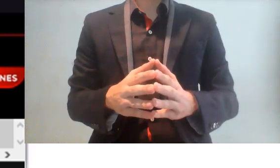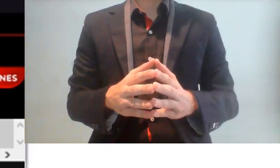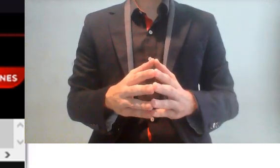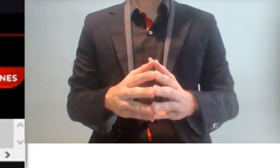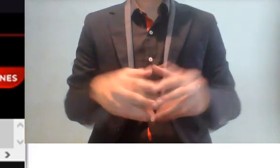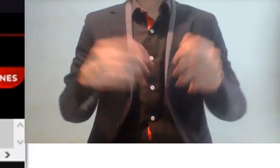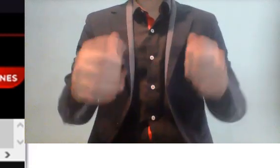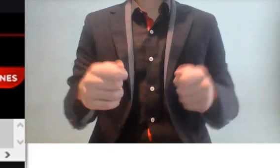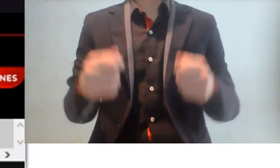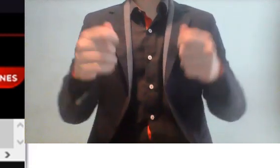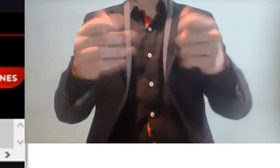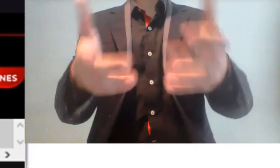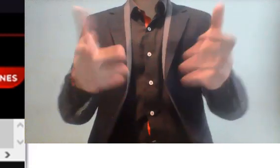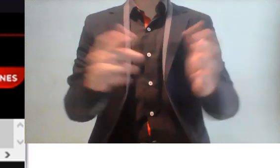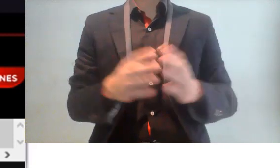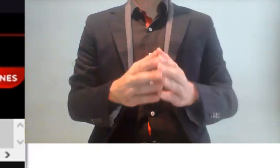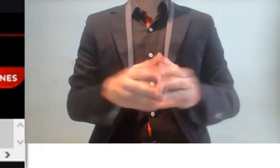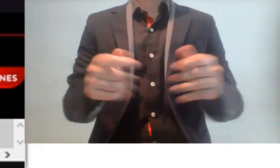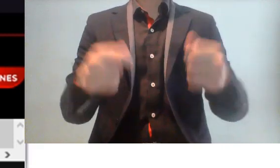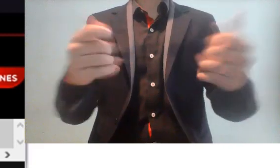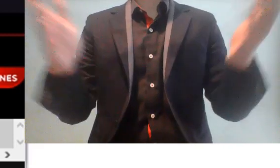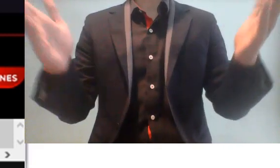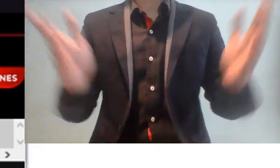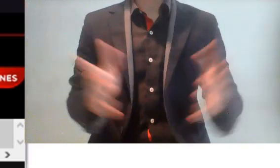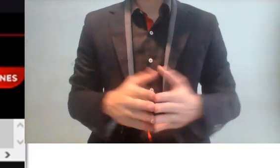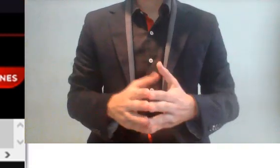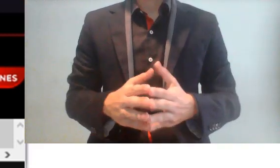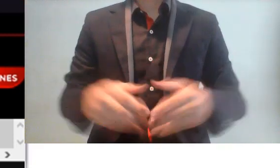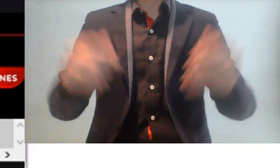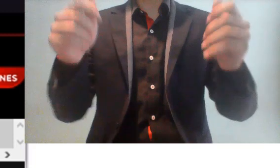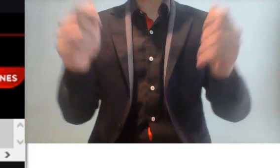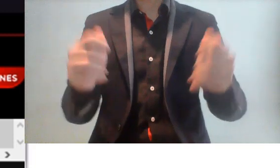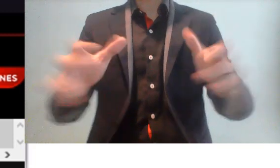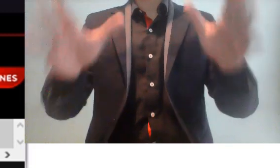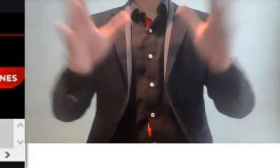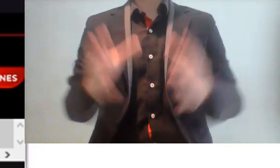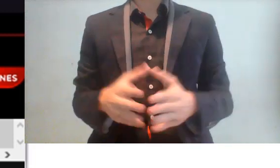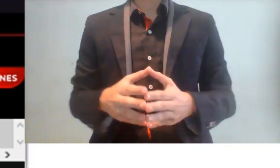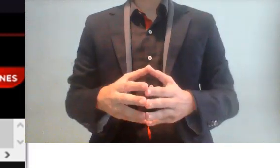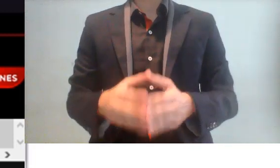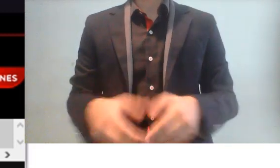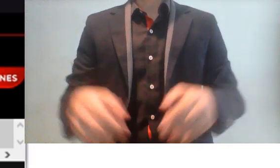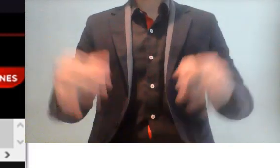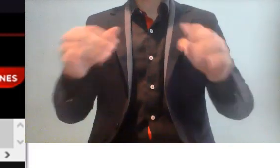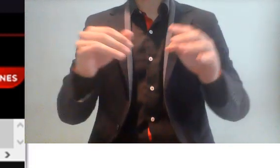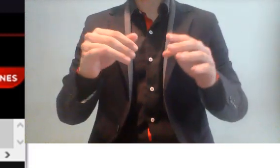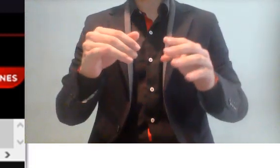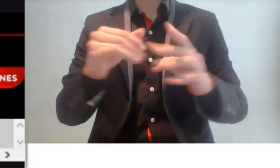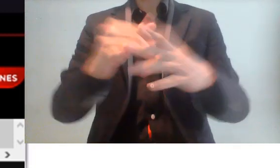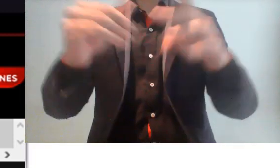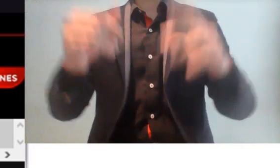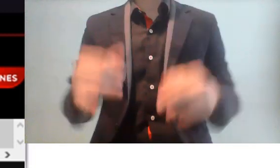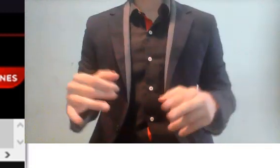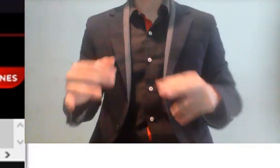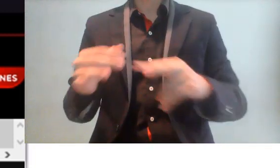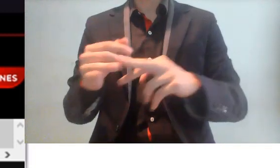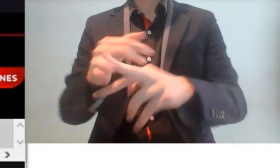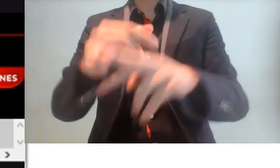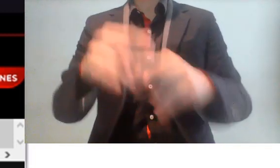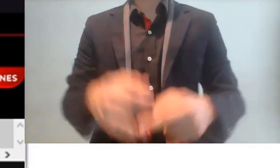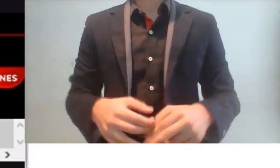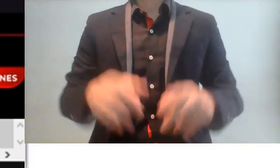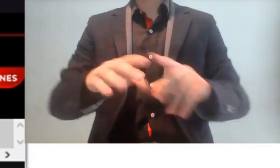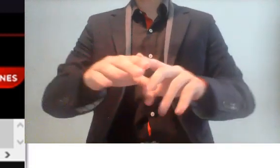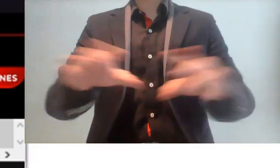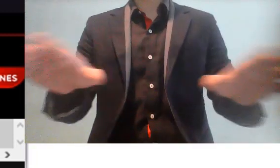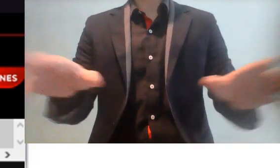ya recibes una pensión, deja darte más dinero para que vivas como rey, para que vivas con todos los lujos, como viven los panistas, como viven los